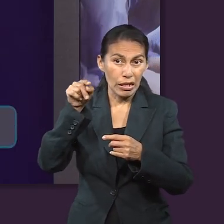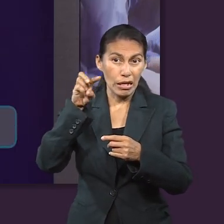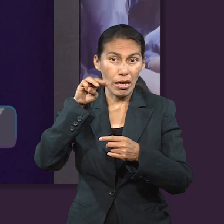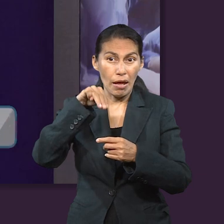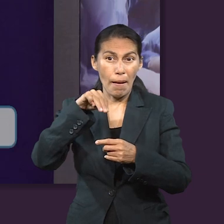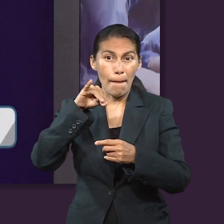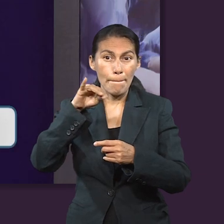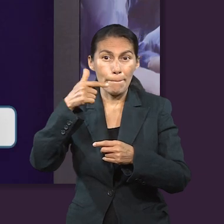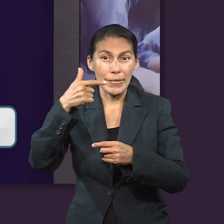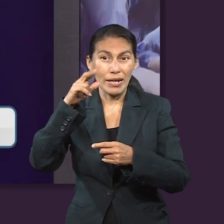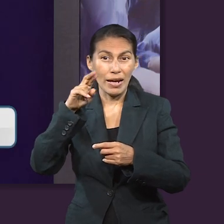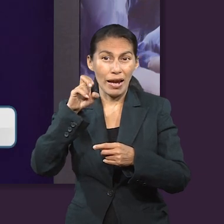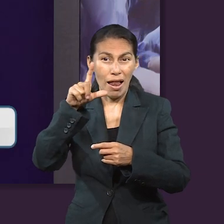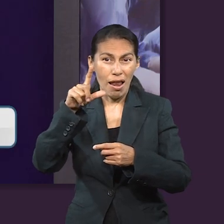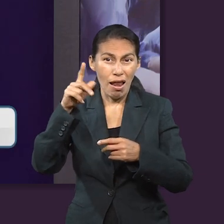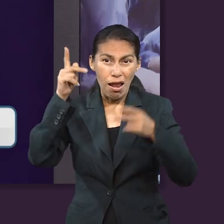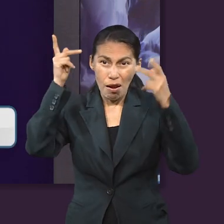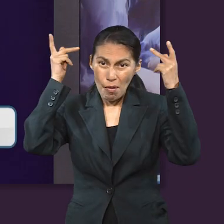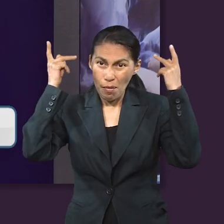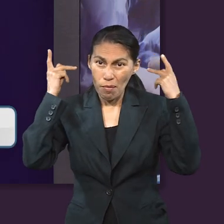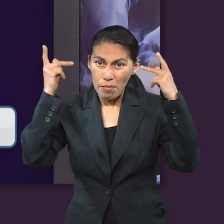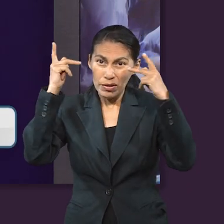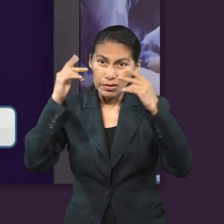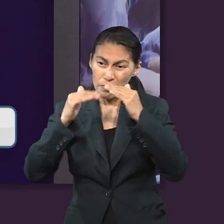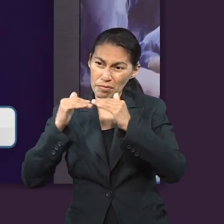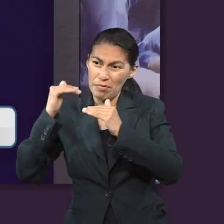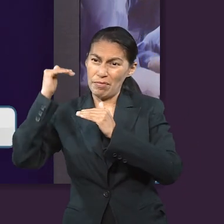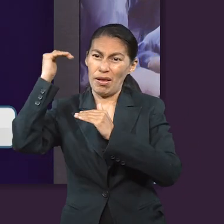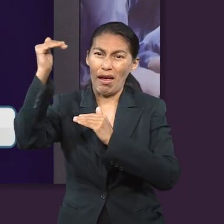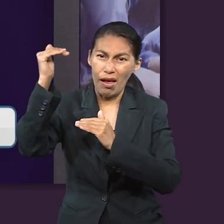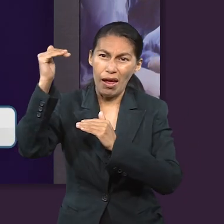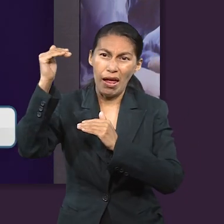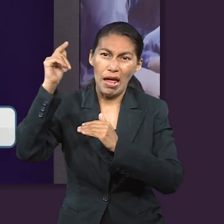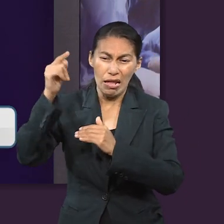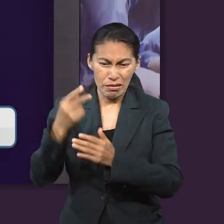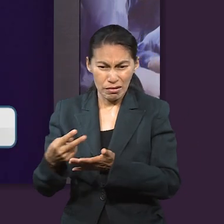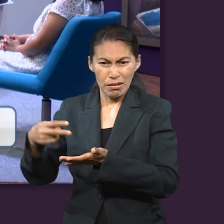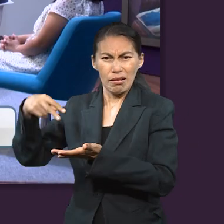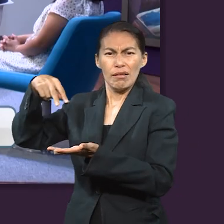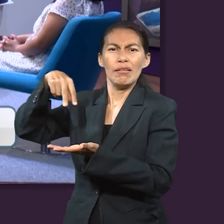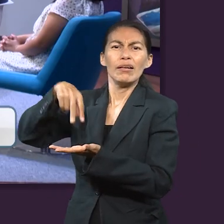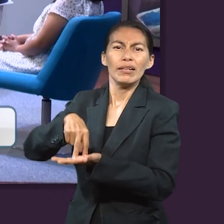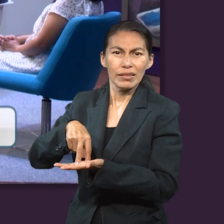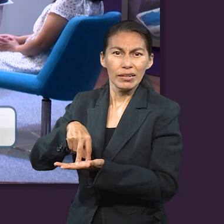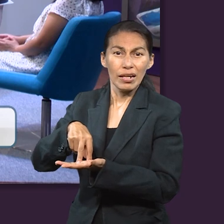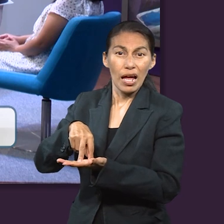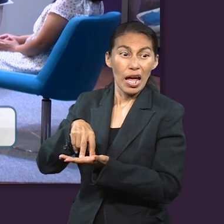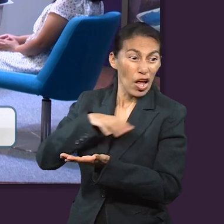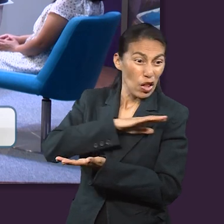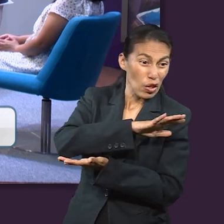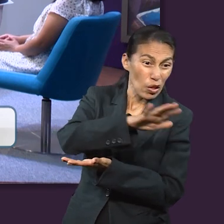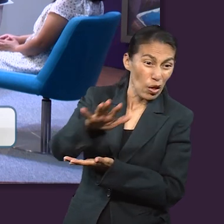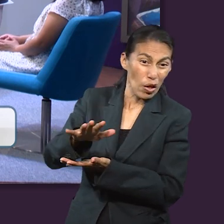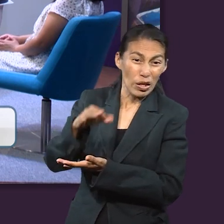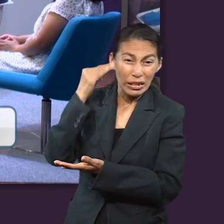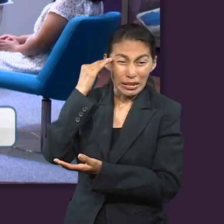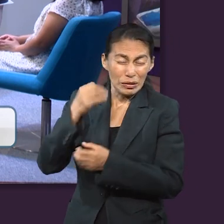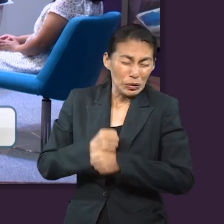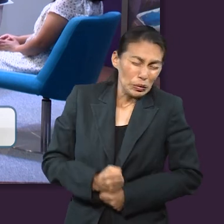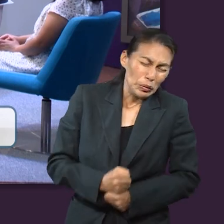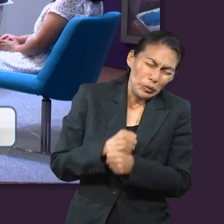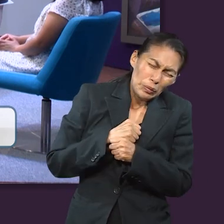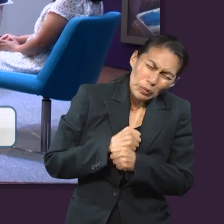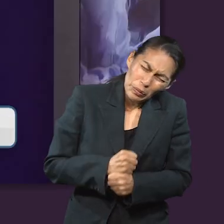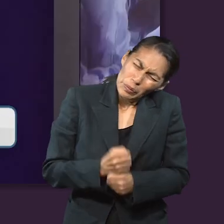levantará Miguel, el gran príncipe que está de parte de los hijos de tu pueblo. Será tiempo de